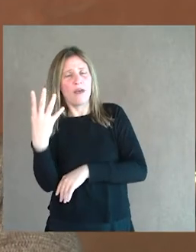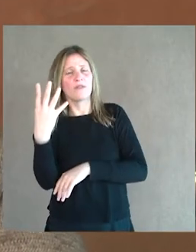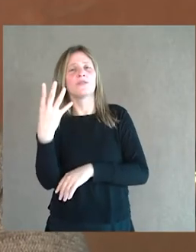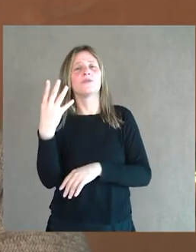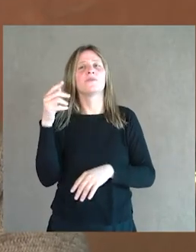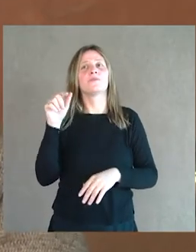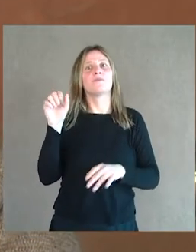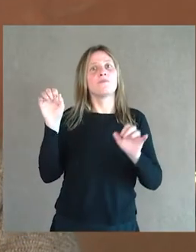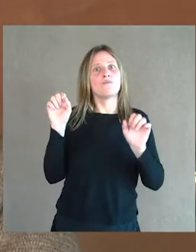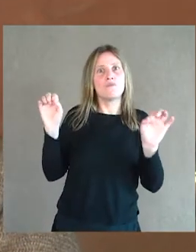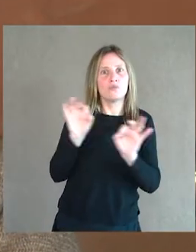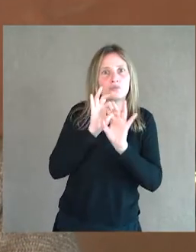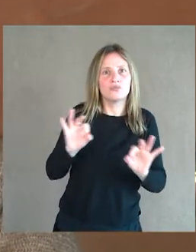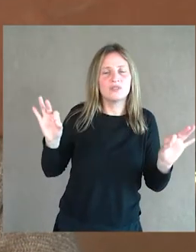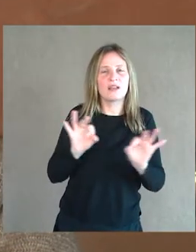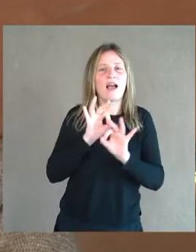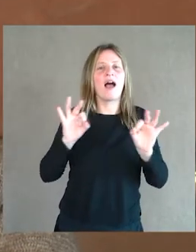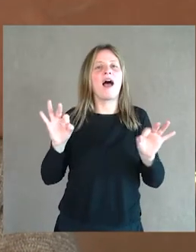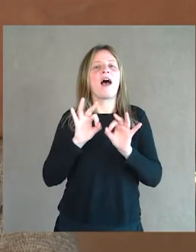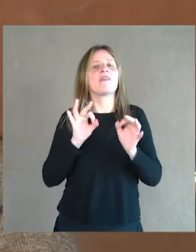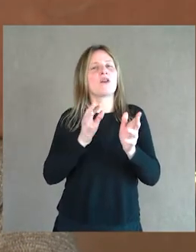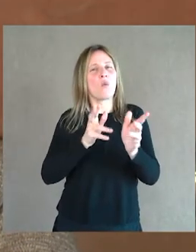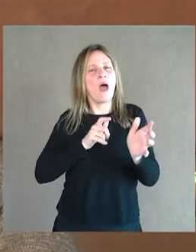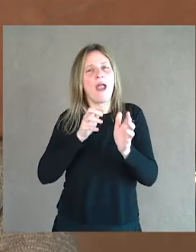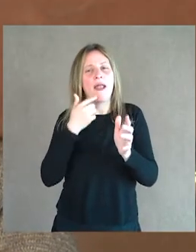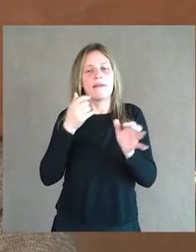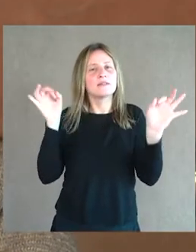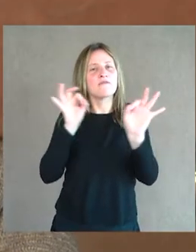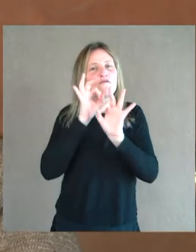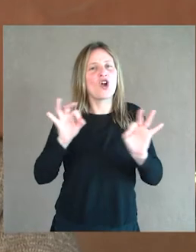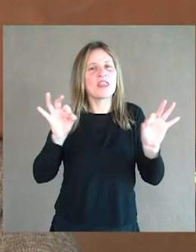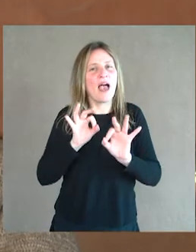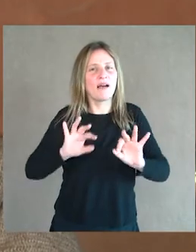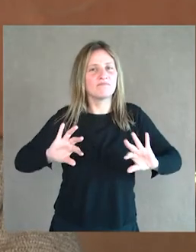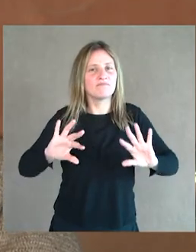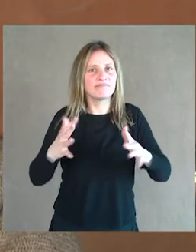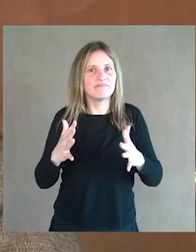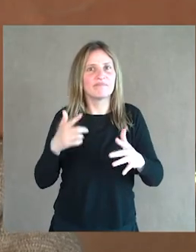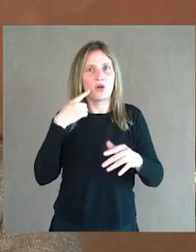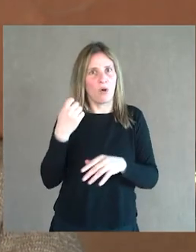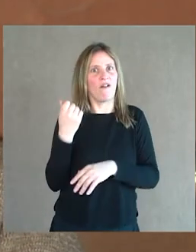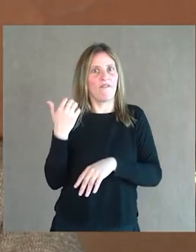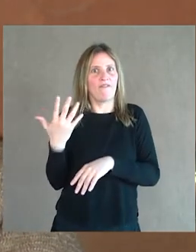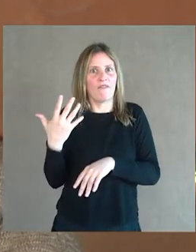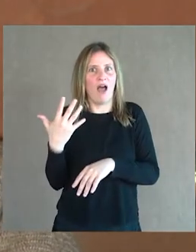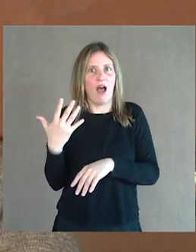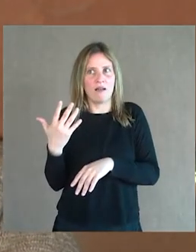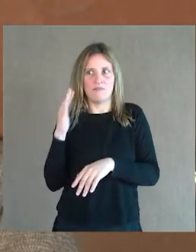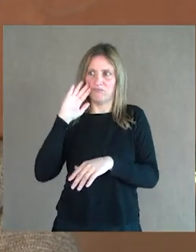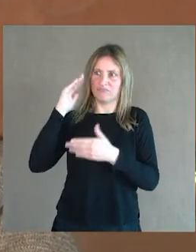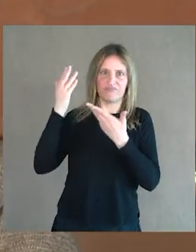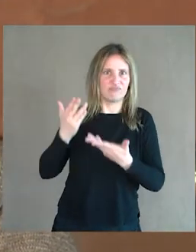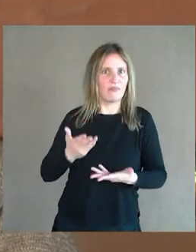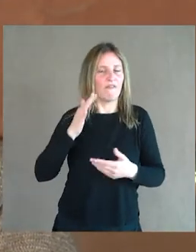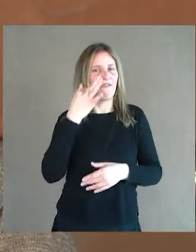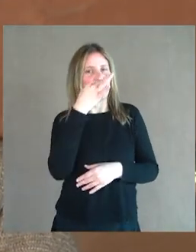su música, sobre todo sus cuartetos de cuerdas y sus sinfonías, estaban siendo muy valoradas y muy apreciadas en